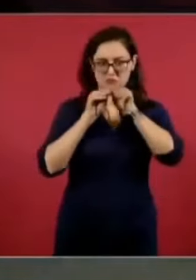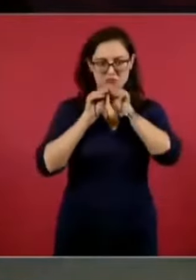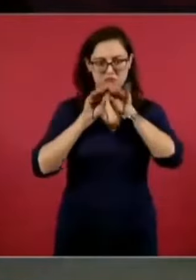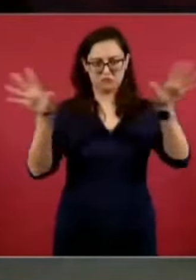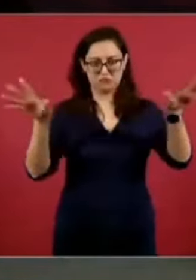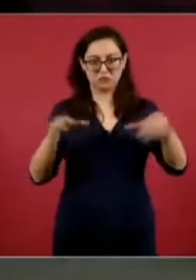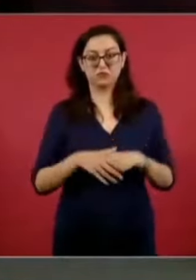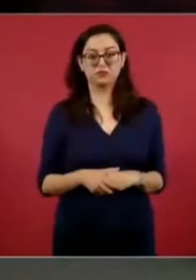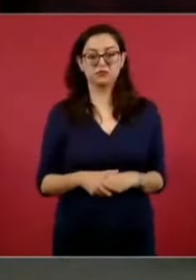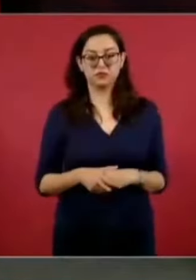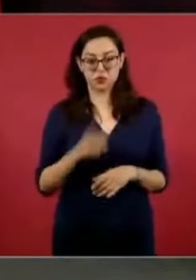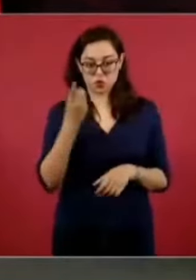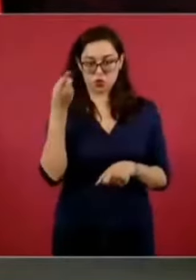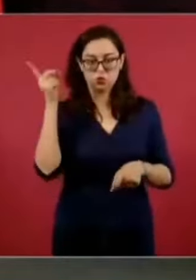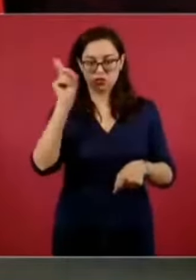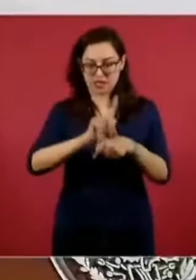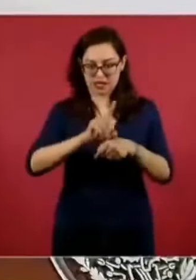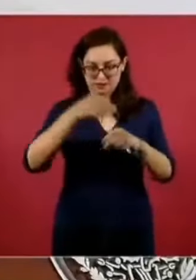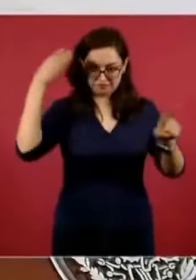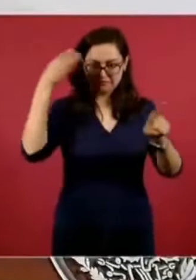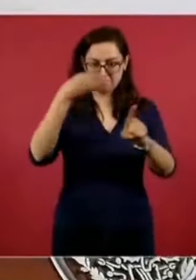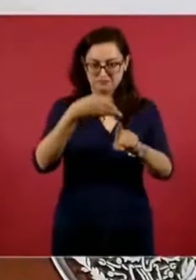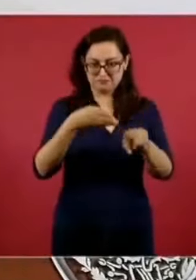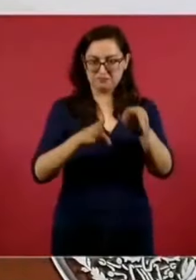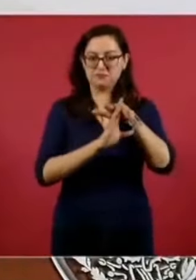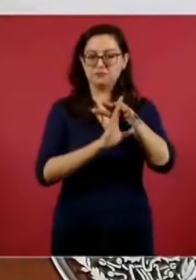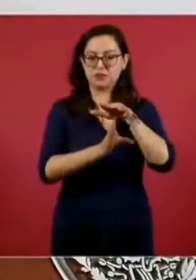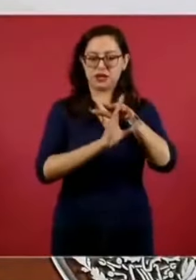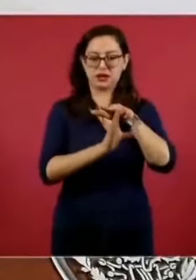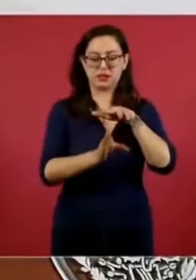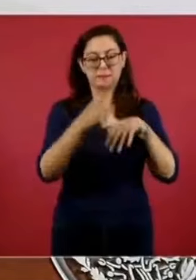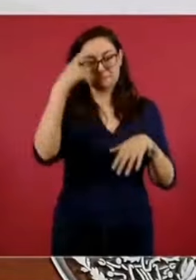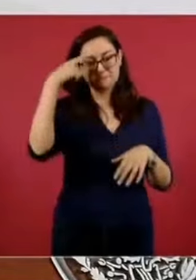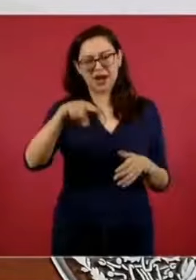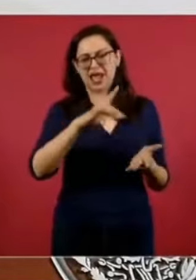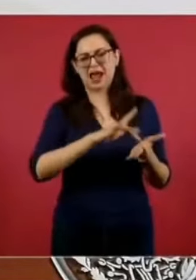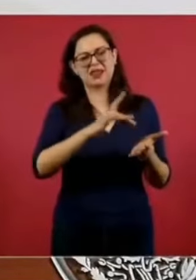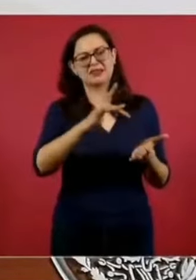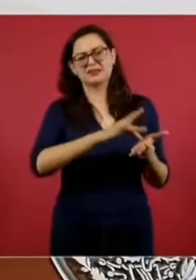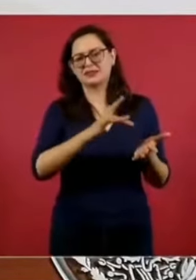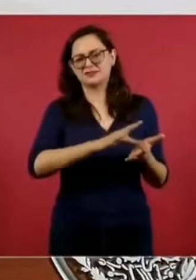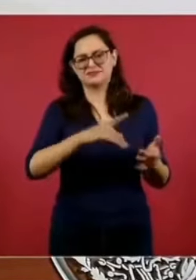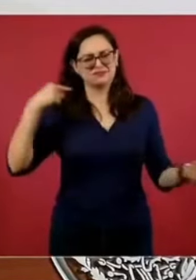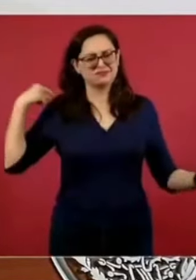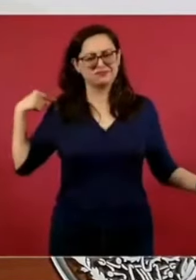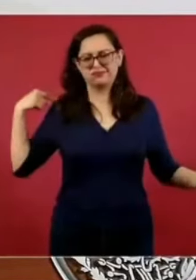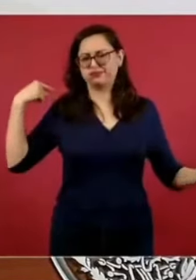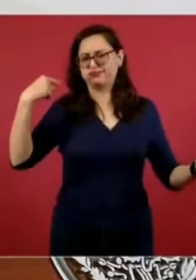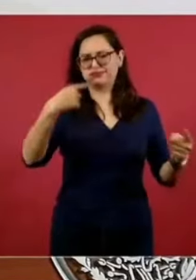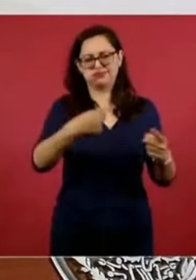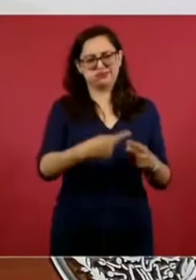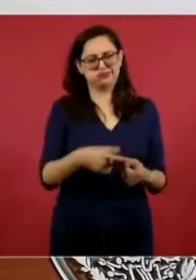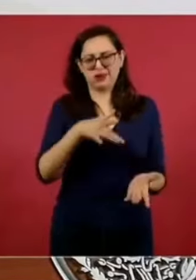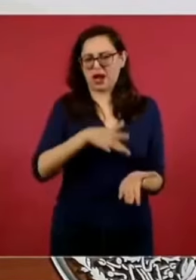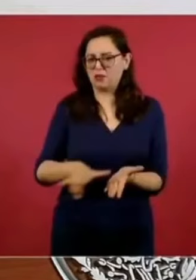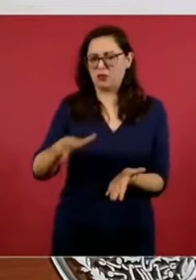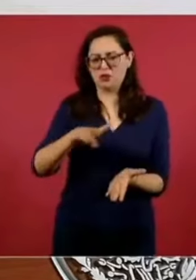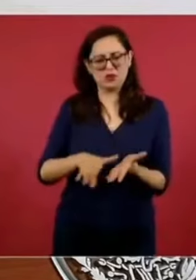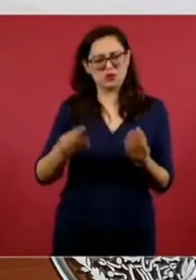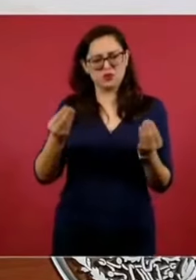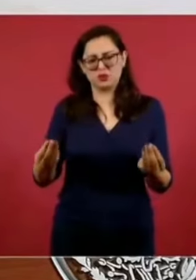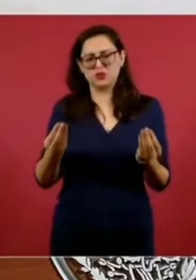Un día se lo dedicamos a ellos, agradeciéndoles por todo lo que han hecho por México y siguen haciendo.